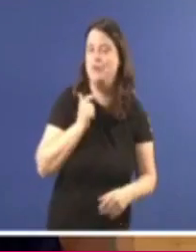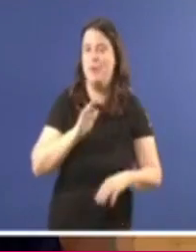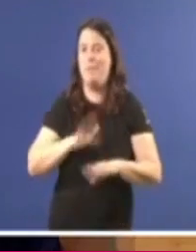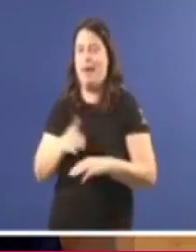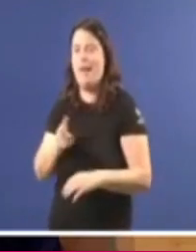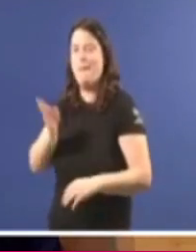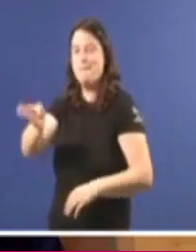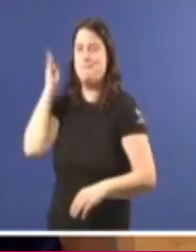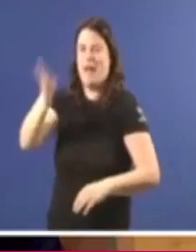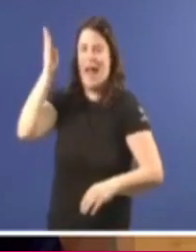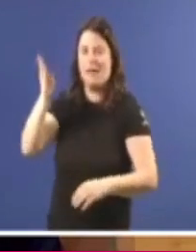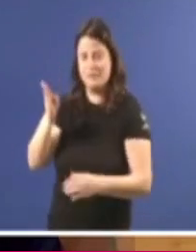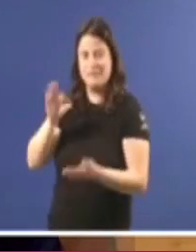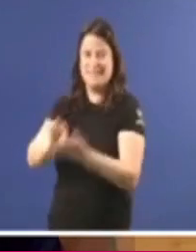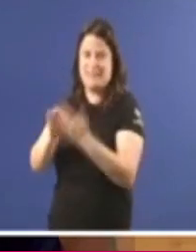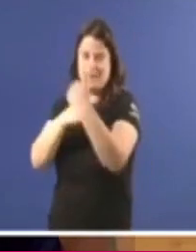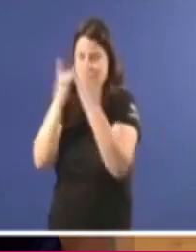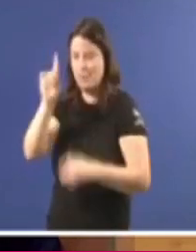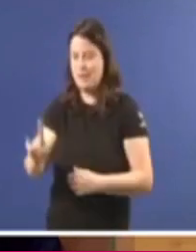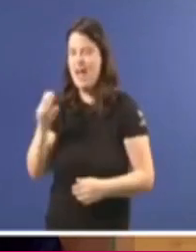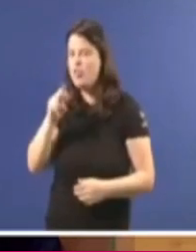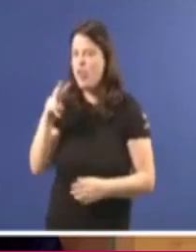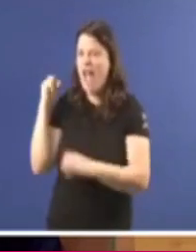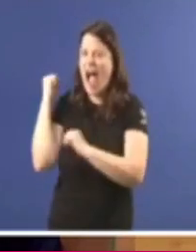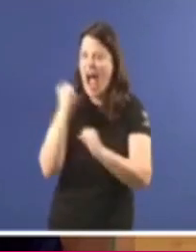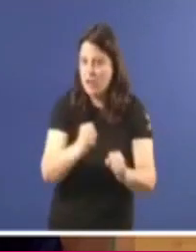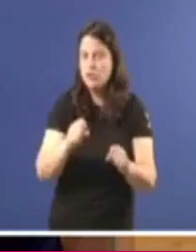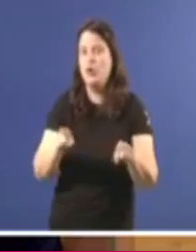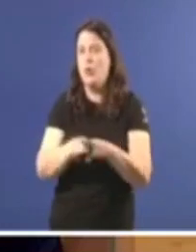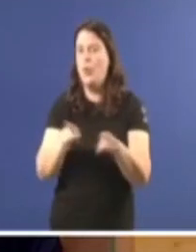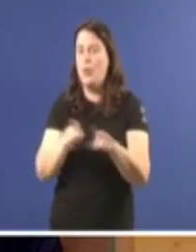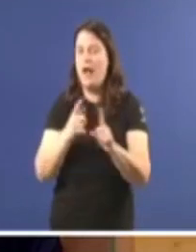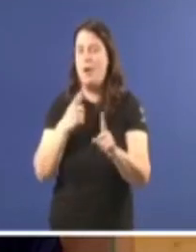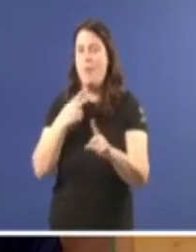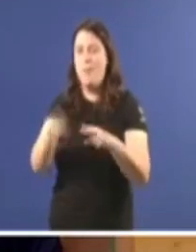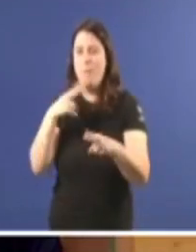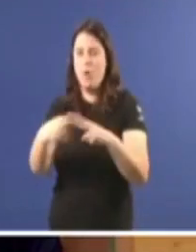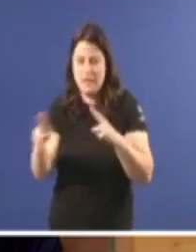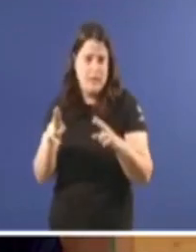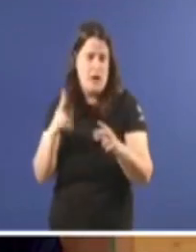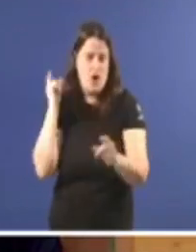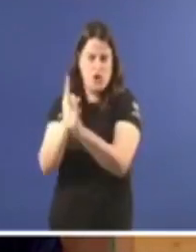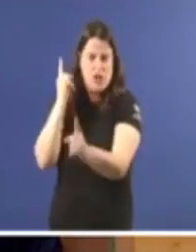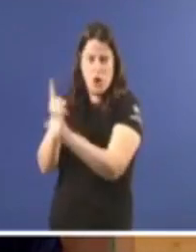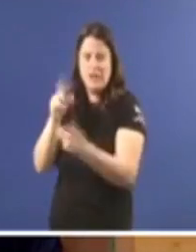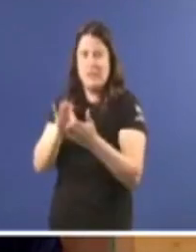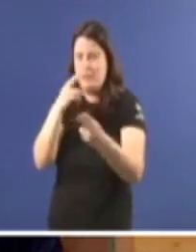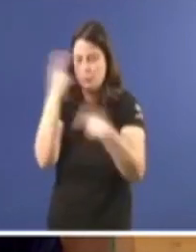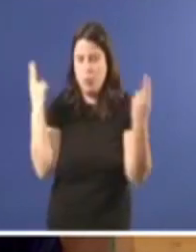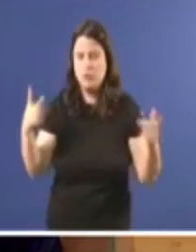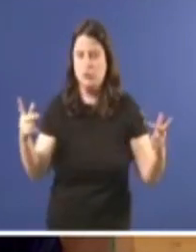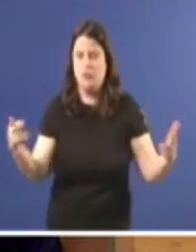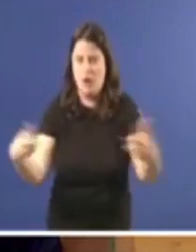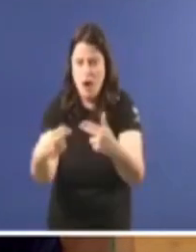atención primaria. Impropio é levar 12 anos desmantelando e cunha política de acoso e derribo dos servizos públicos. E impropio é